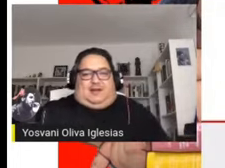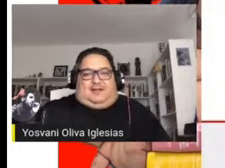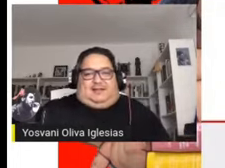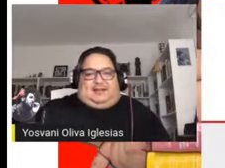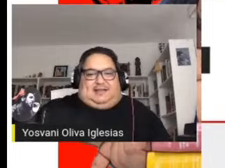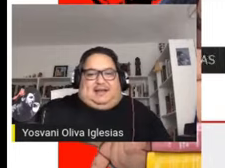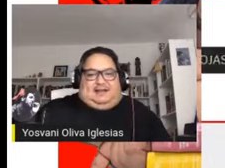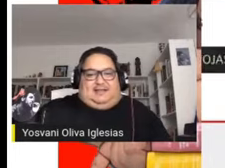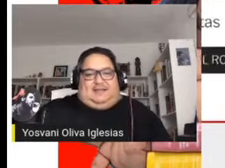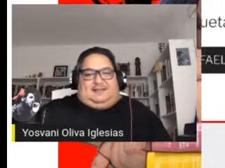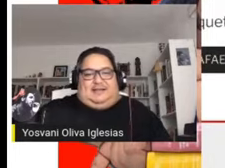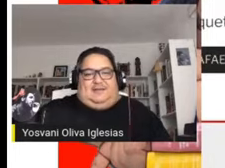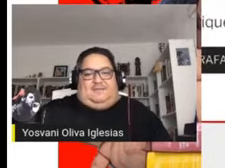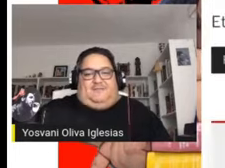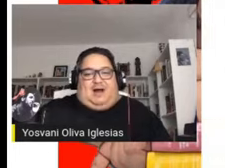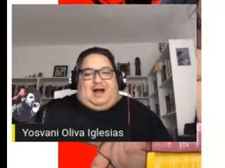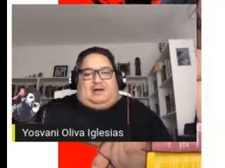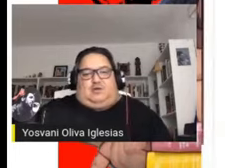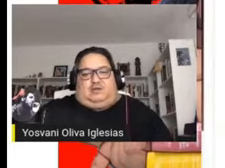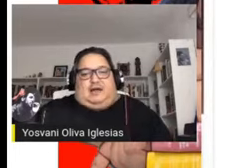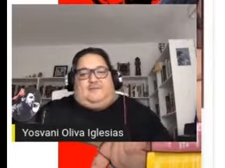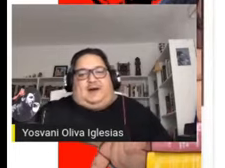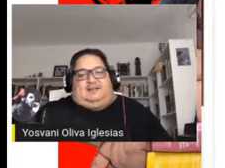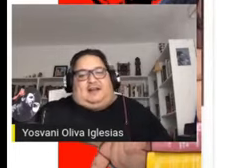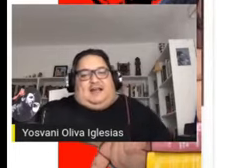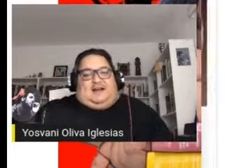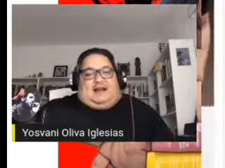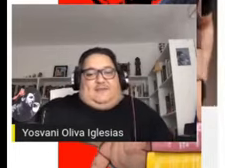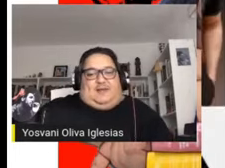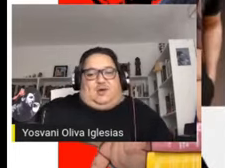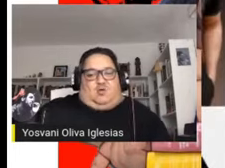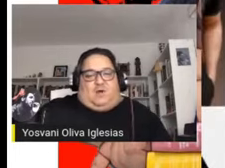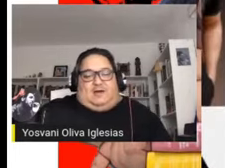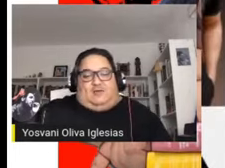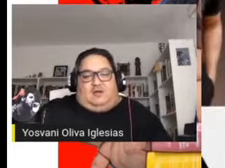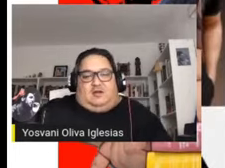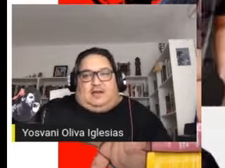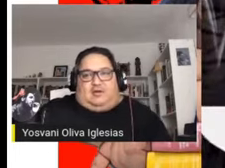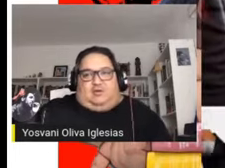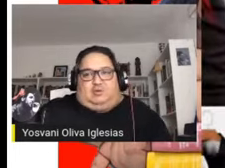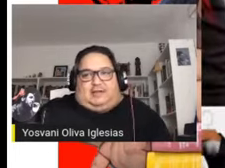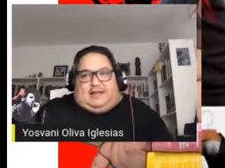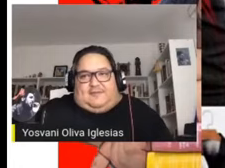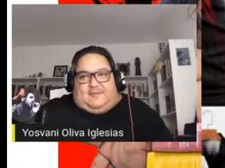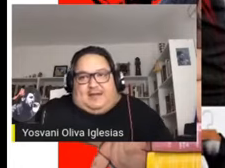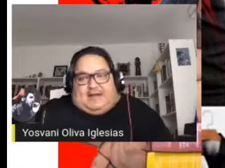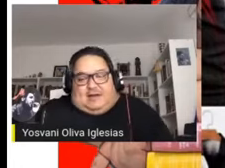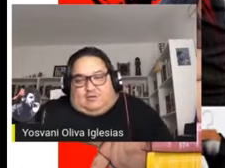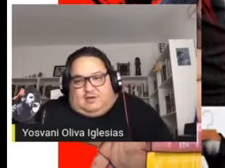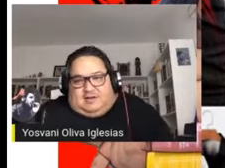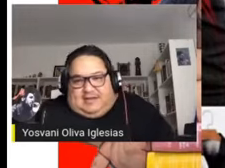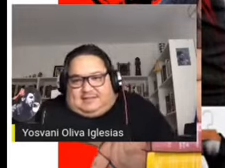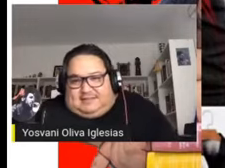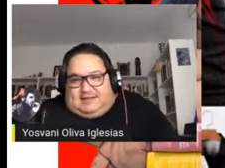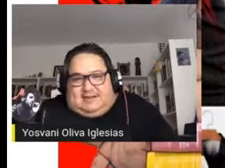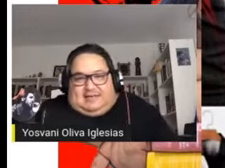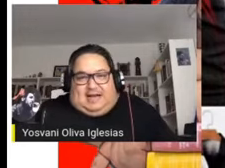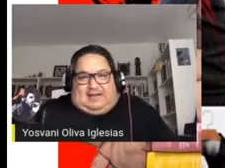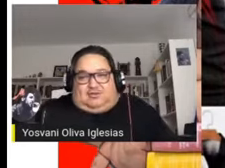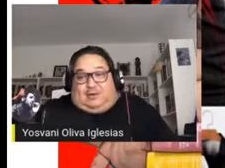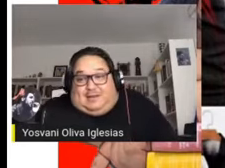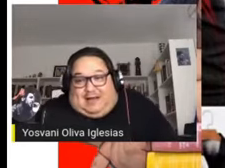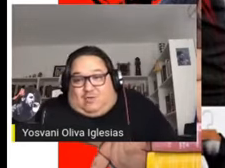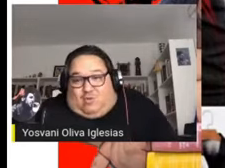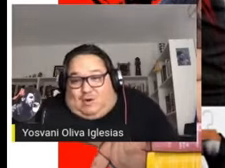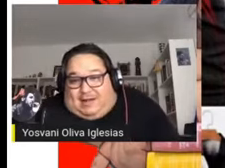Te puede interesar y dice va a costar más traer a médicos cubanos que contratar mexicanos. Es decir,